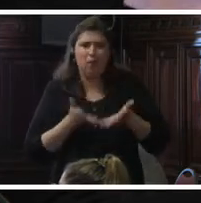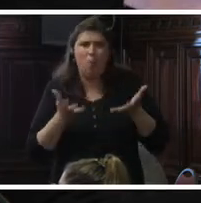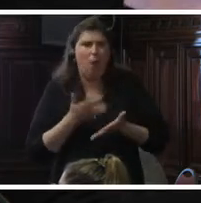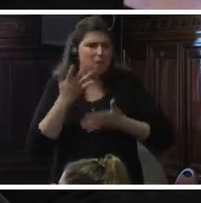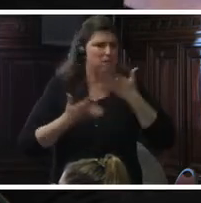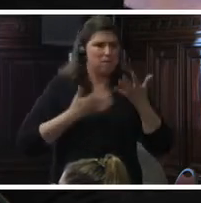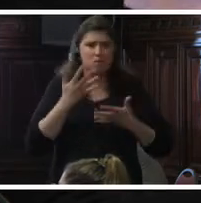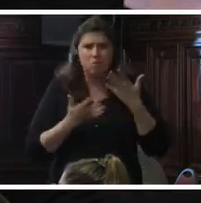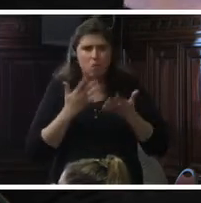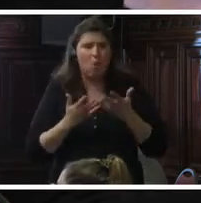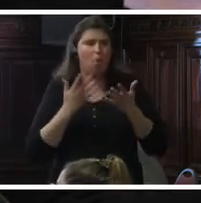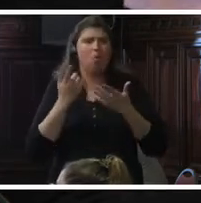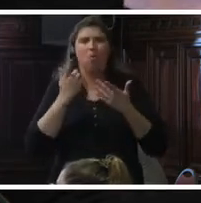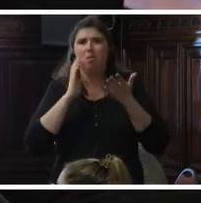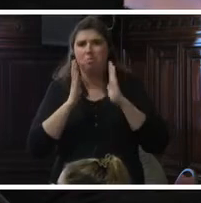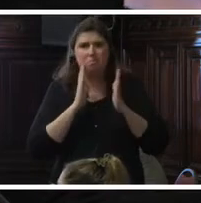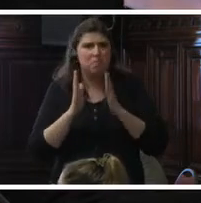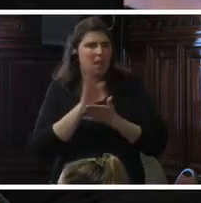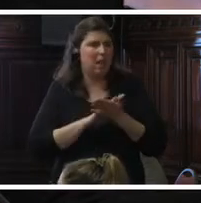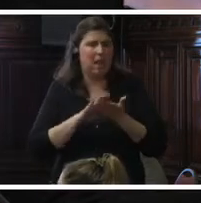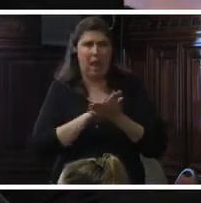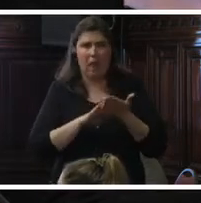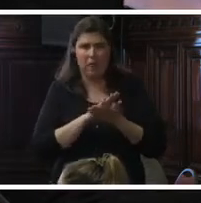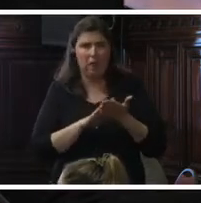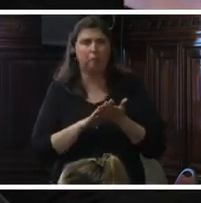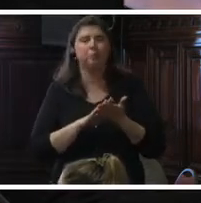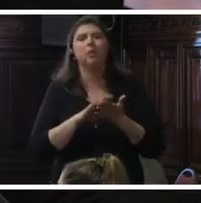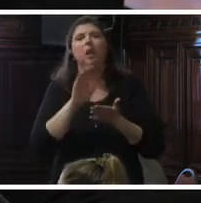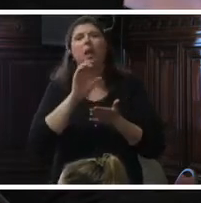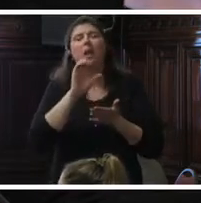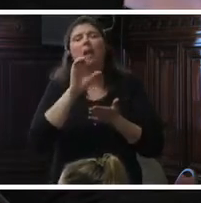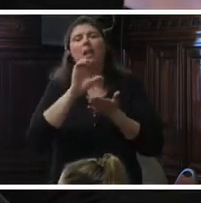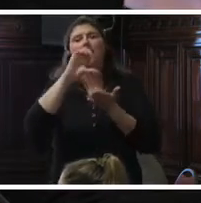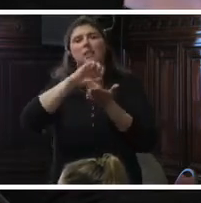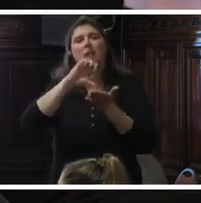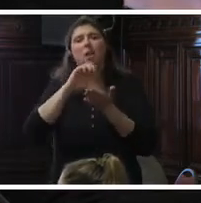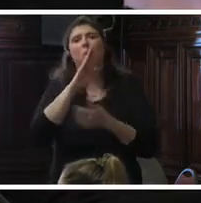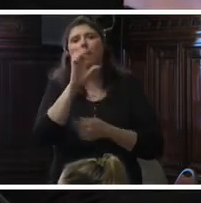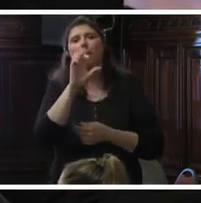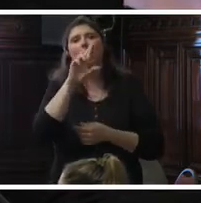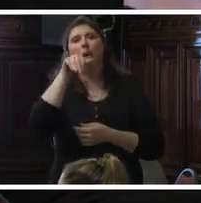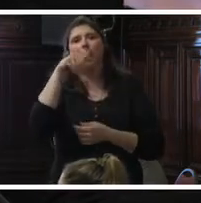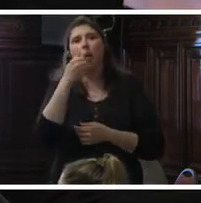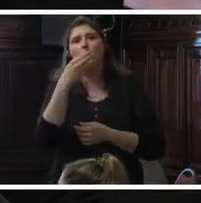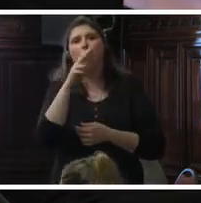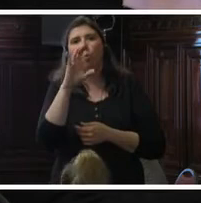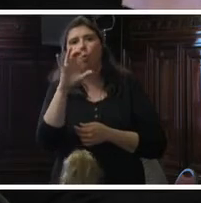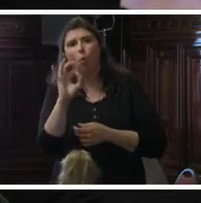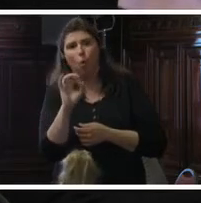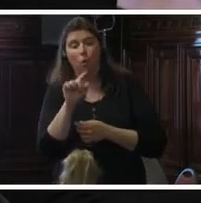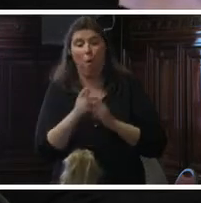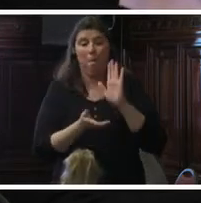Los datos del estado de Pernambuco muestran que la mayoría de las familias afectadas por la